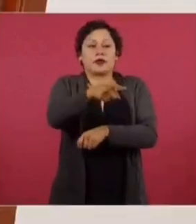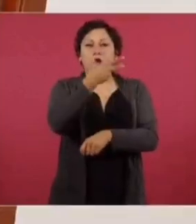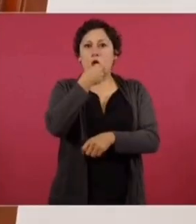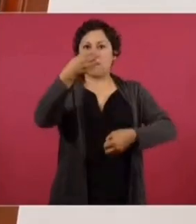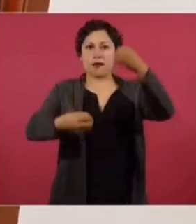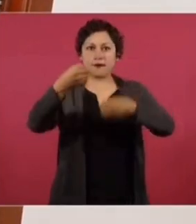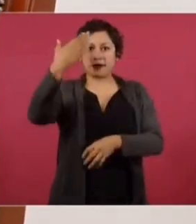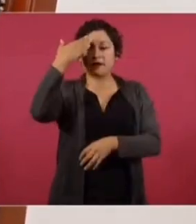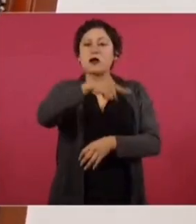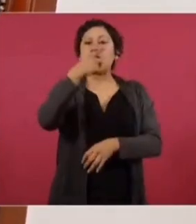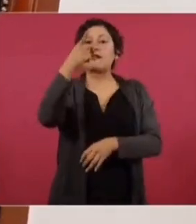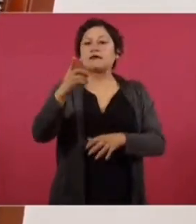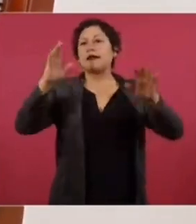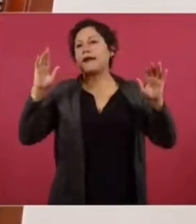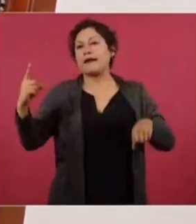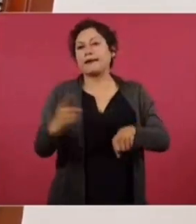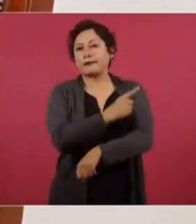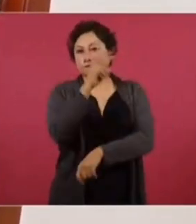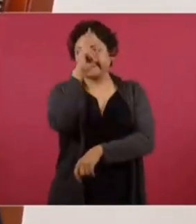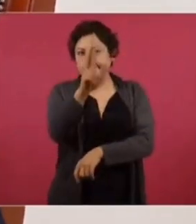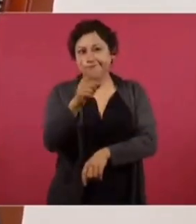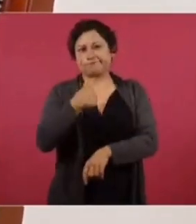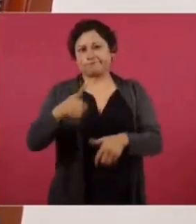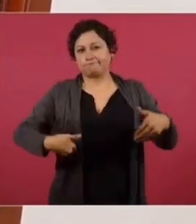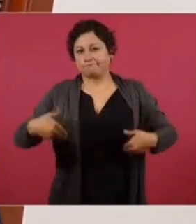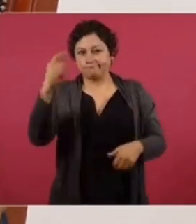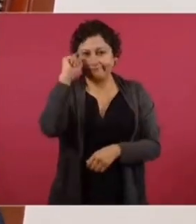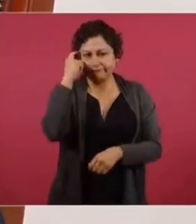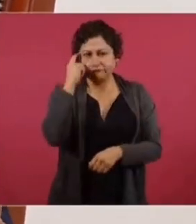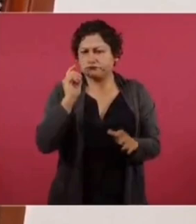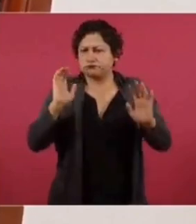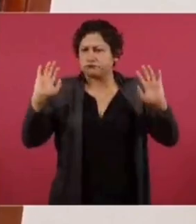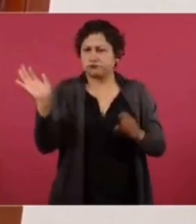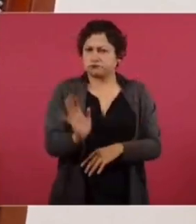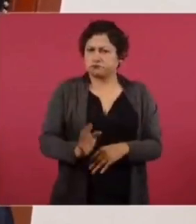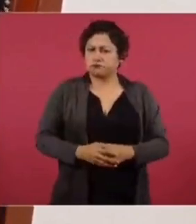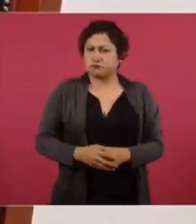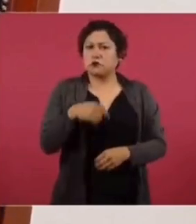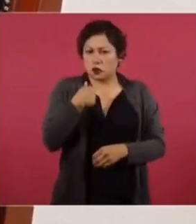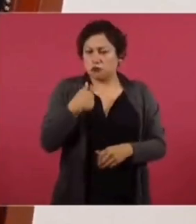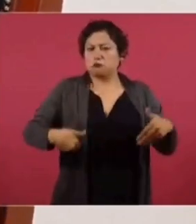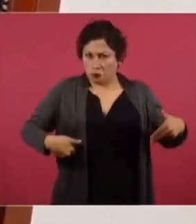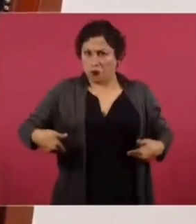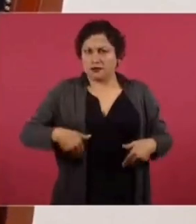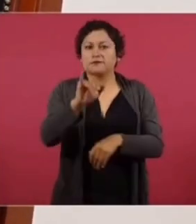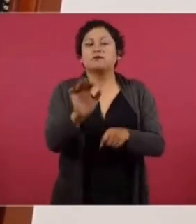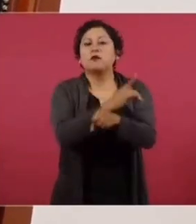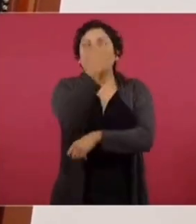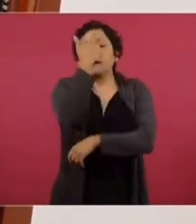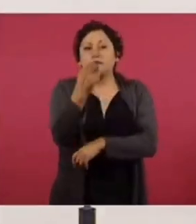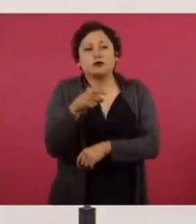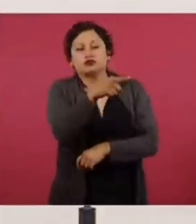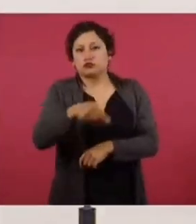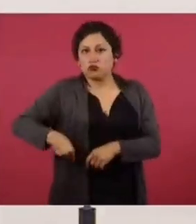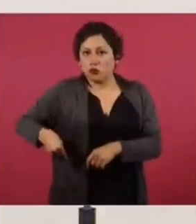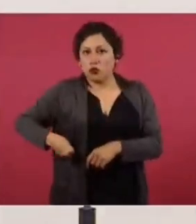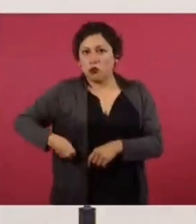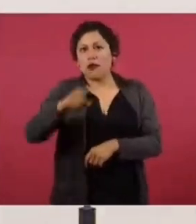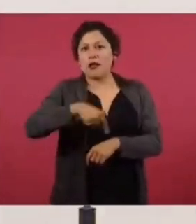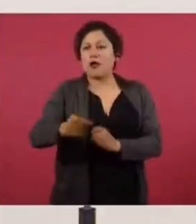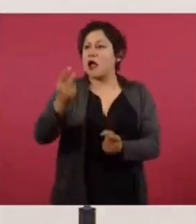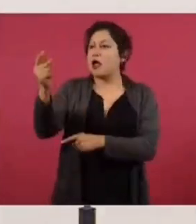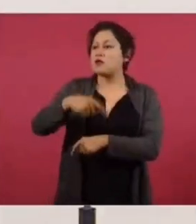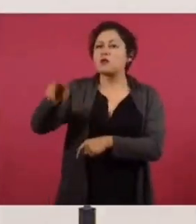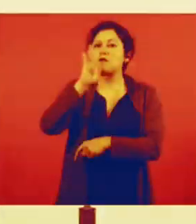que me molesté. No, estoy molesto porque se han dedicado a liberar a presuntos delincuentes y porque